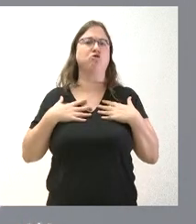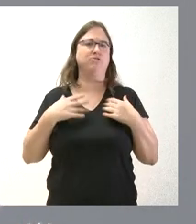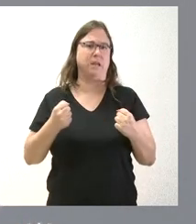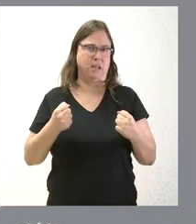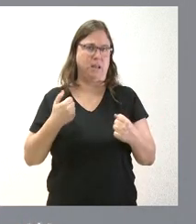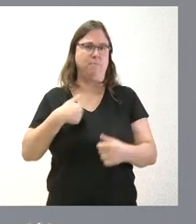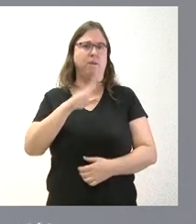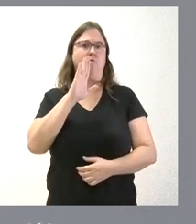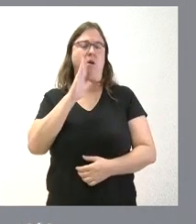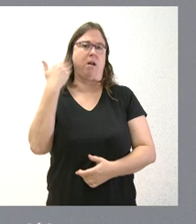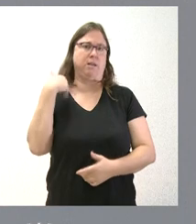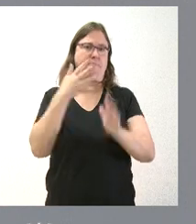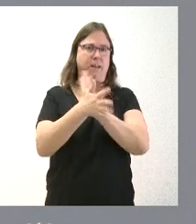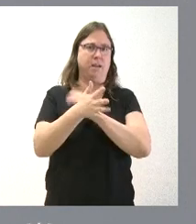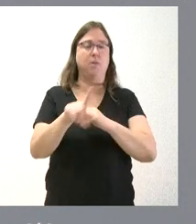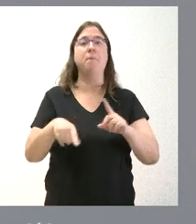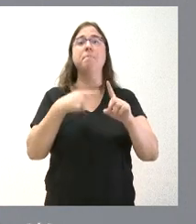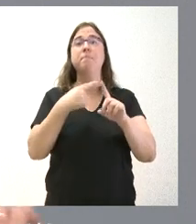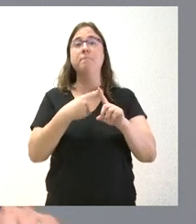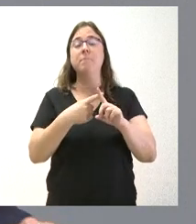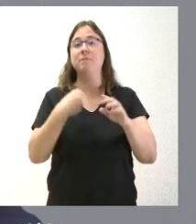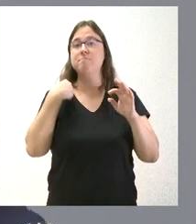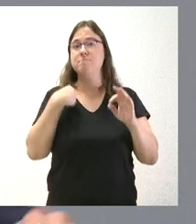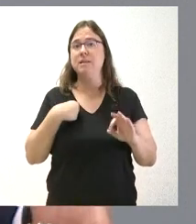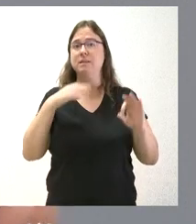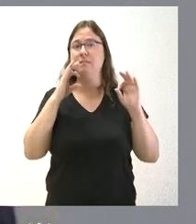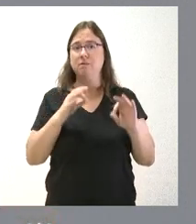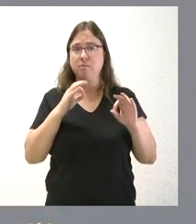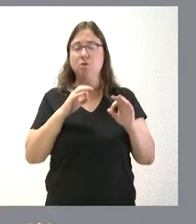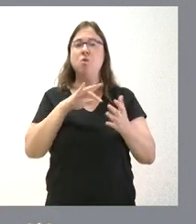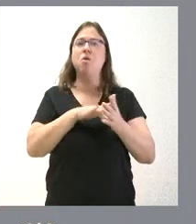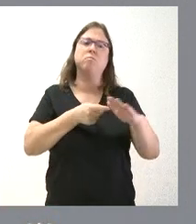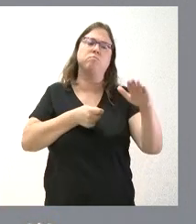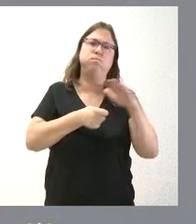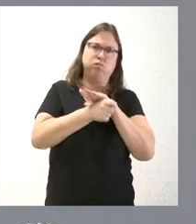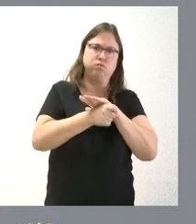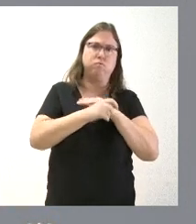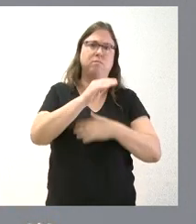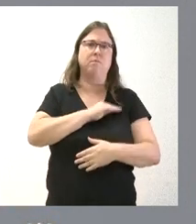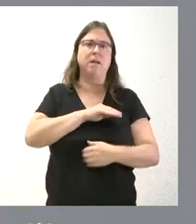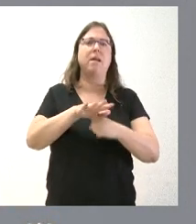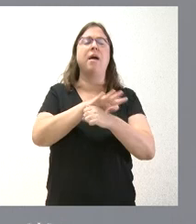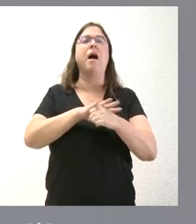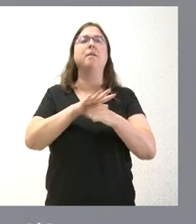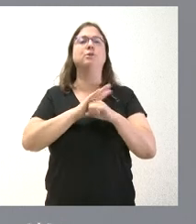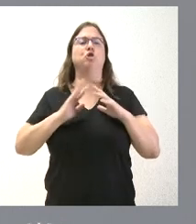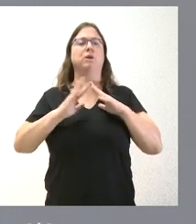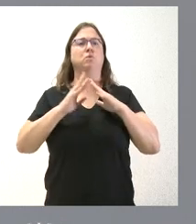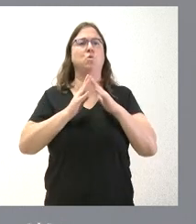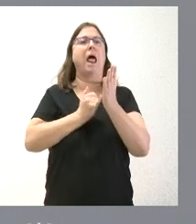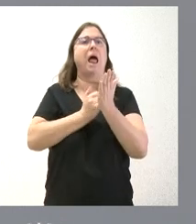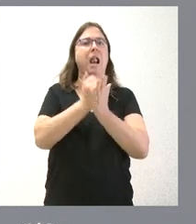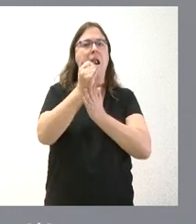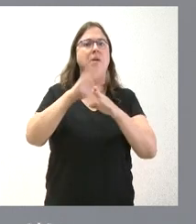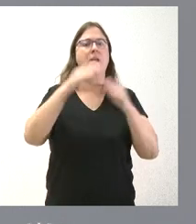hemos dicho anteriormente. Y, asimismo, pues hay importantes inversiones en el ámbito de las infraestructuras agrarias para